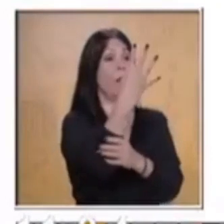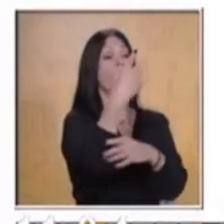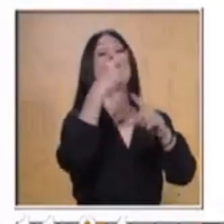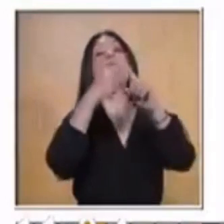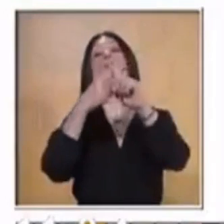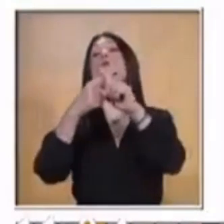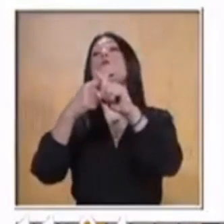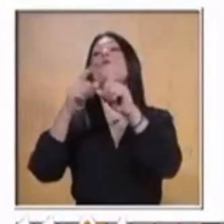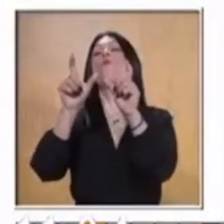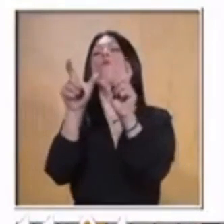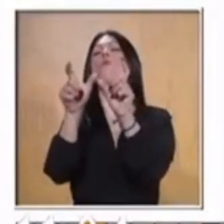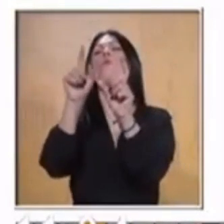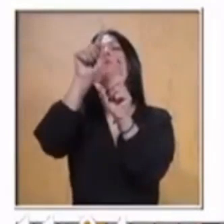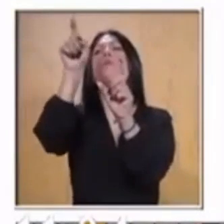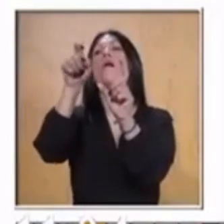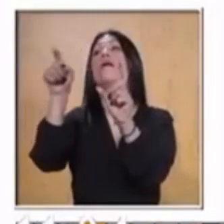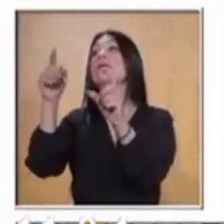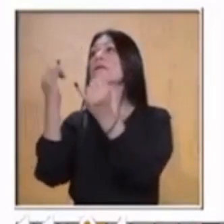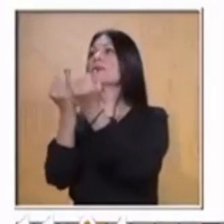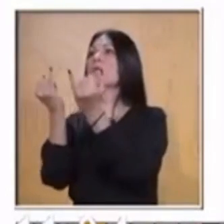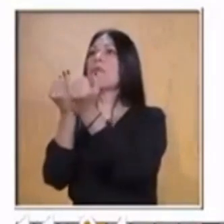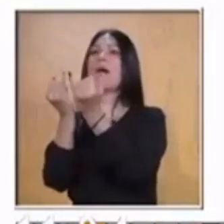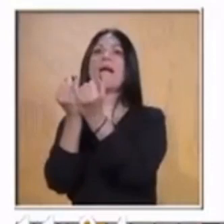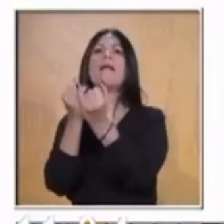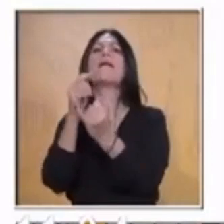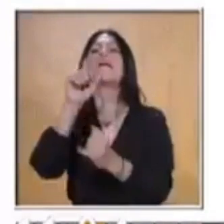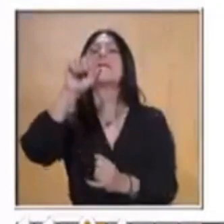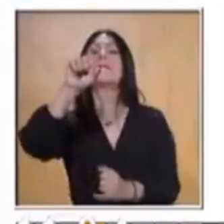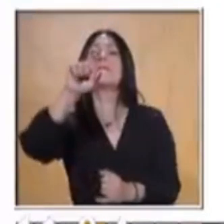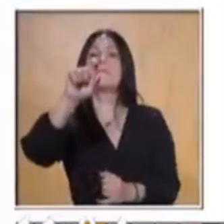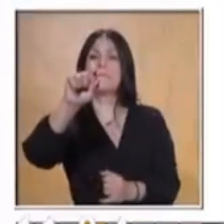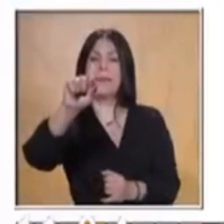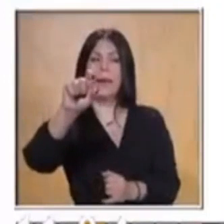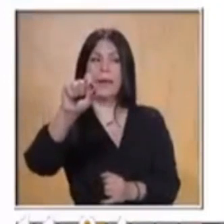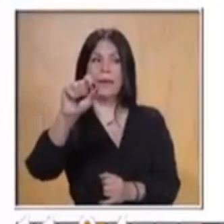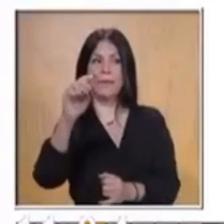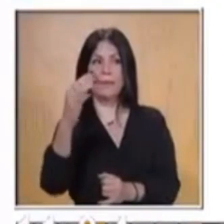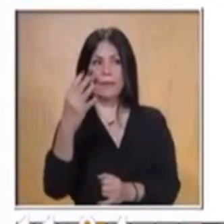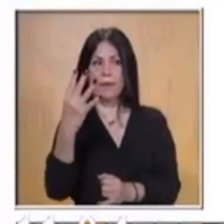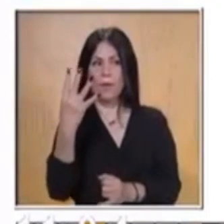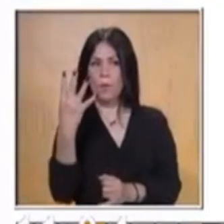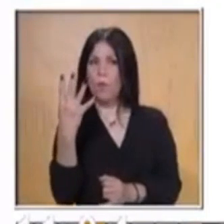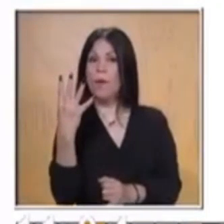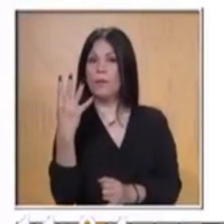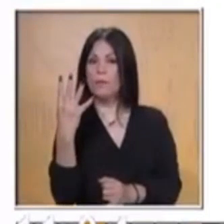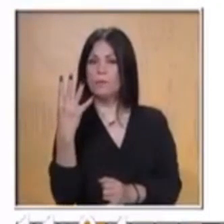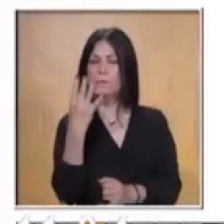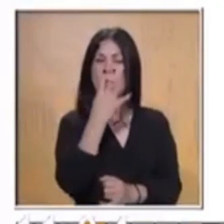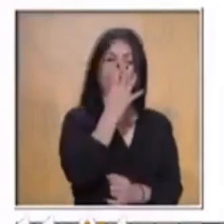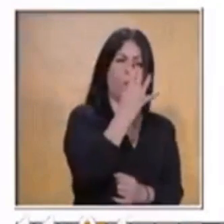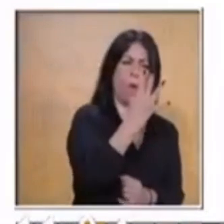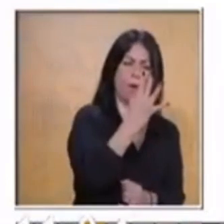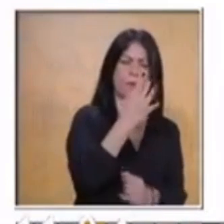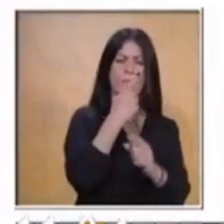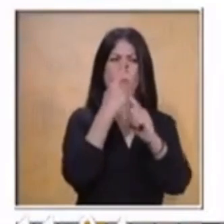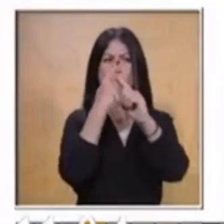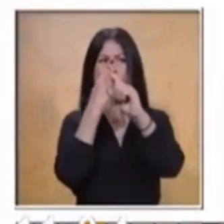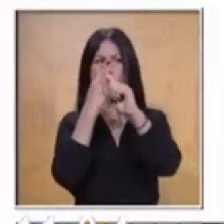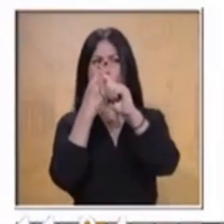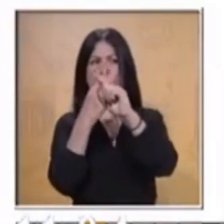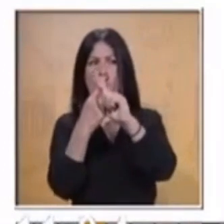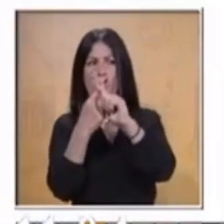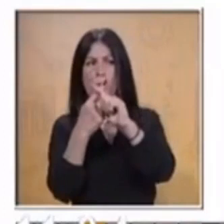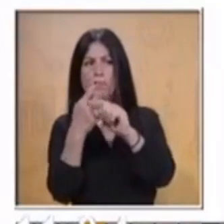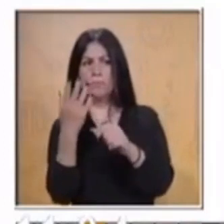¿Ok? A ver, ¿qué número multiplicado por 4 te da 24? 4, 4, ¿por qué me da 24? ¿Cuál es el número